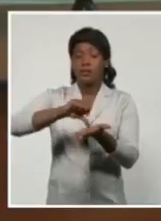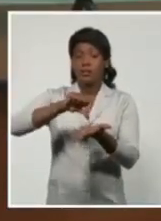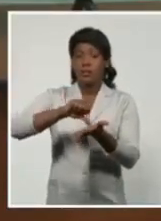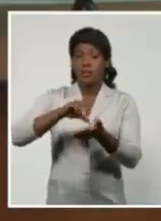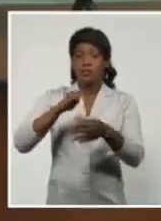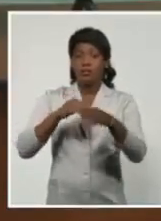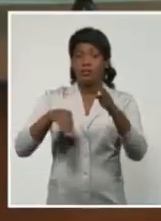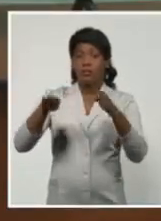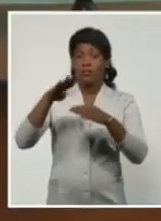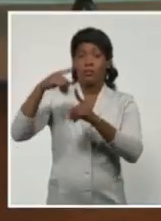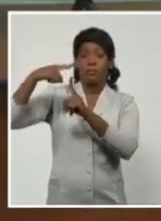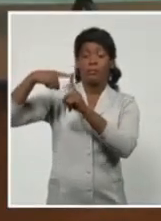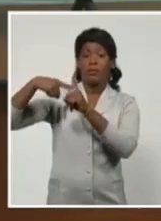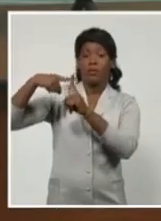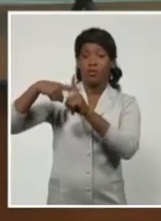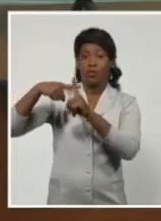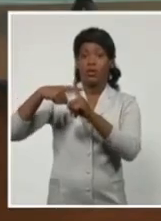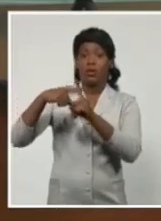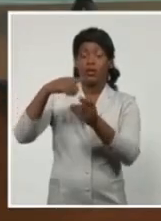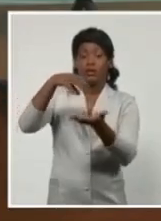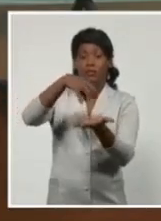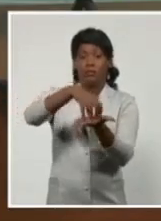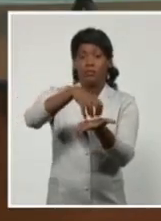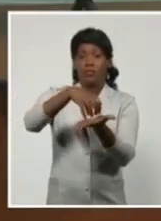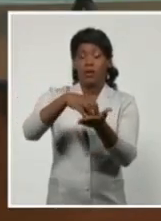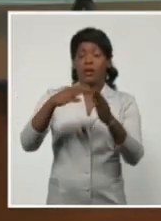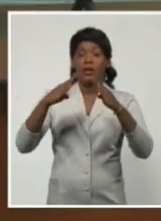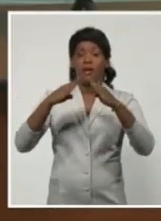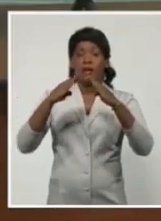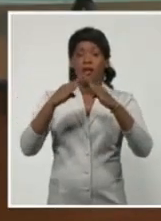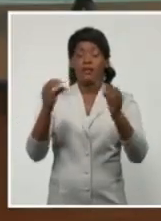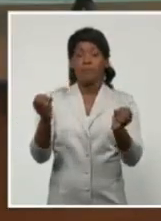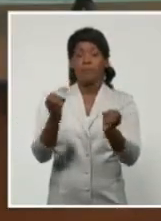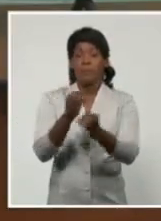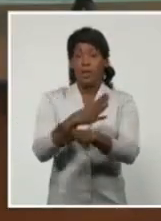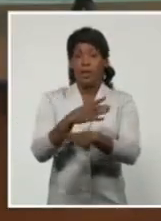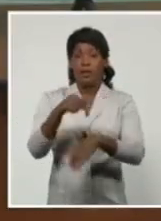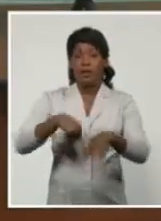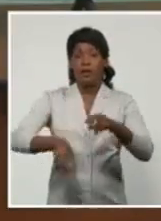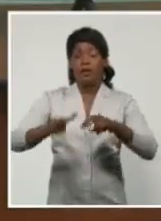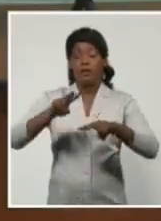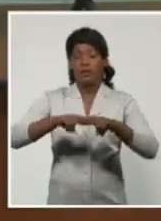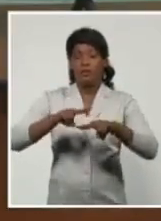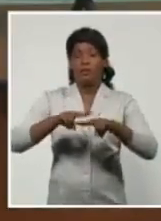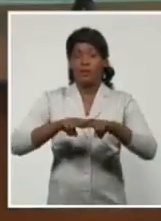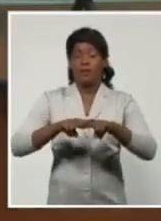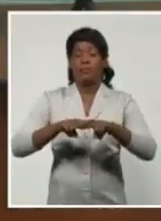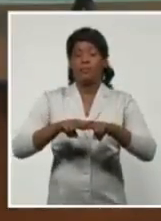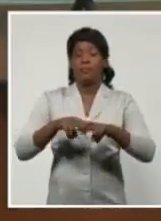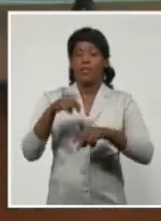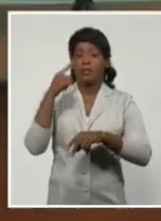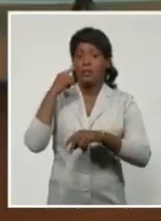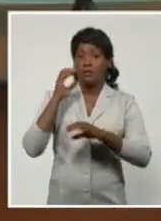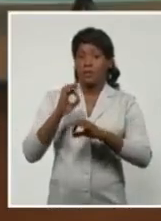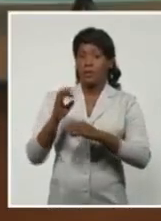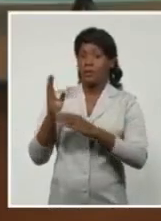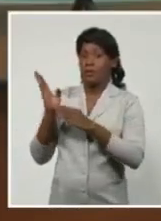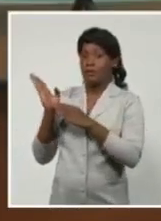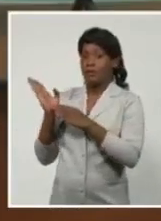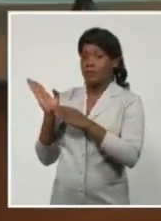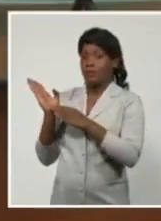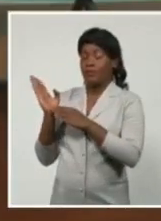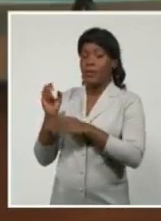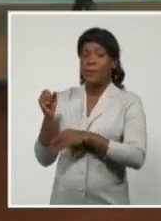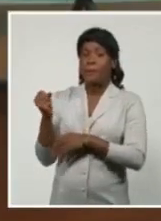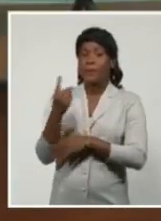de Meteorología en Casablanca, aquí en la capital. Bueno, tenemos aquí a Laura. Lo primero